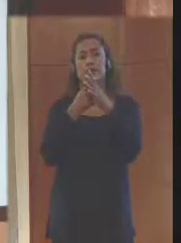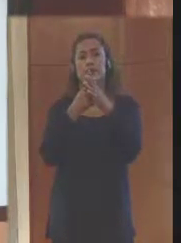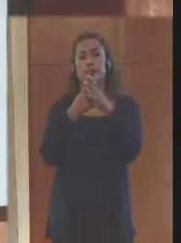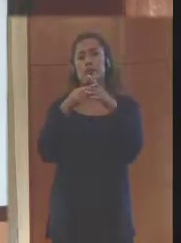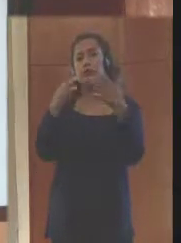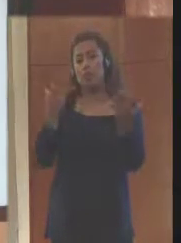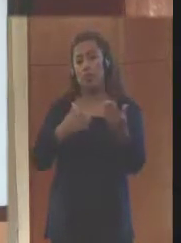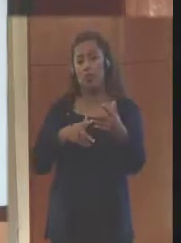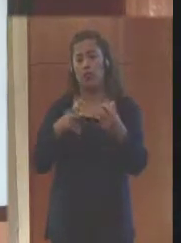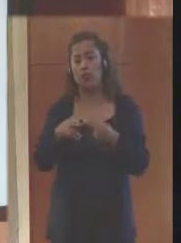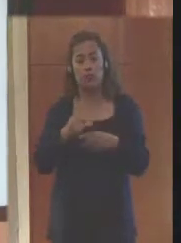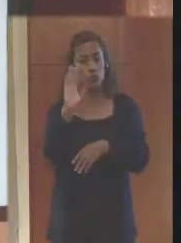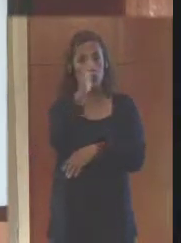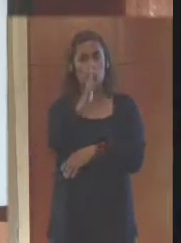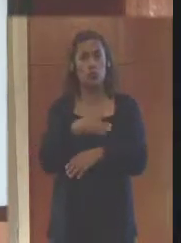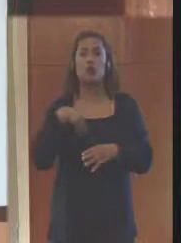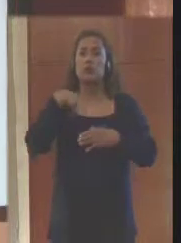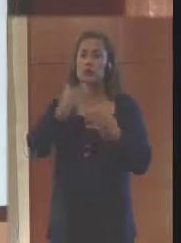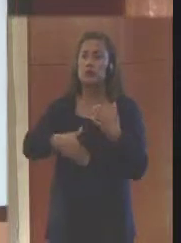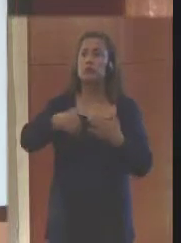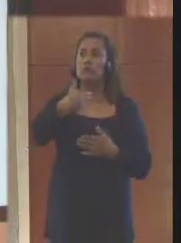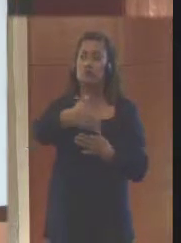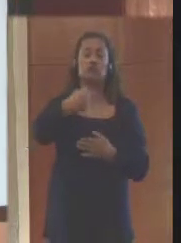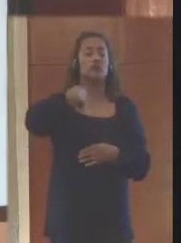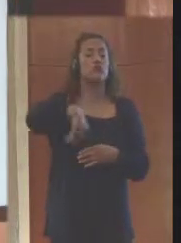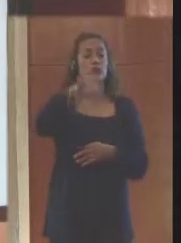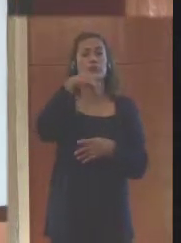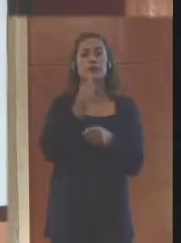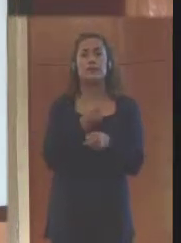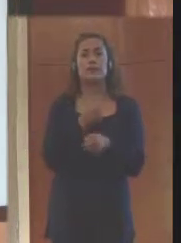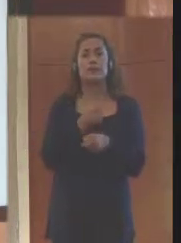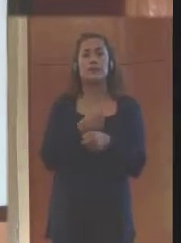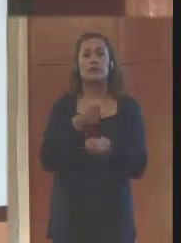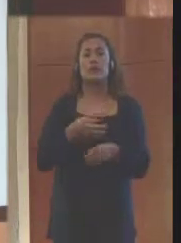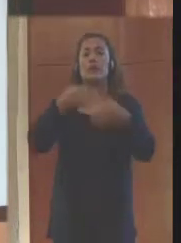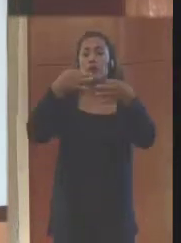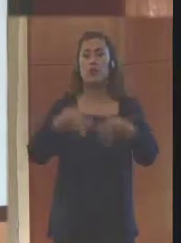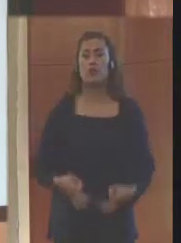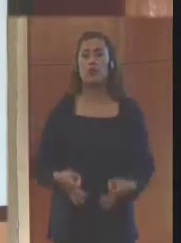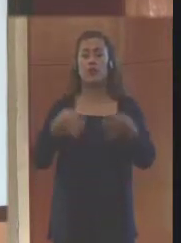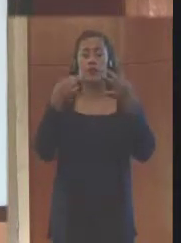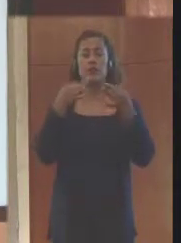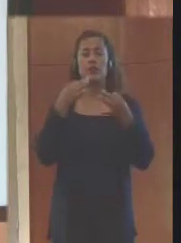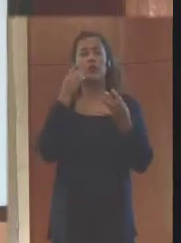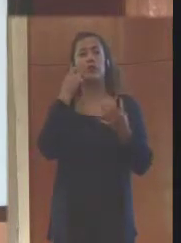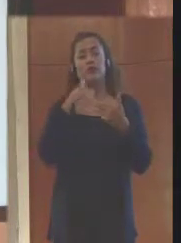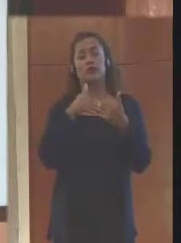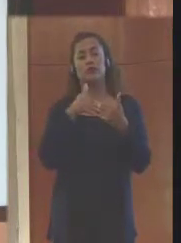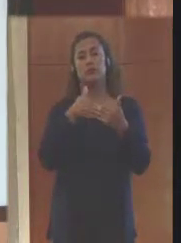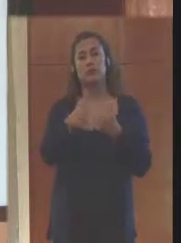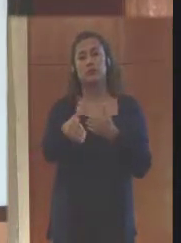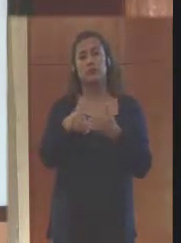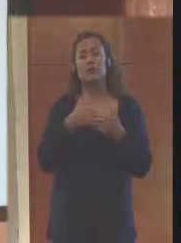que no ha interrumpido sus labores en ningún momento, y que fue formalizada también a raíz del